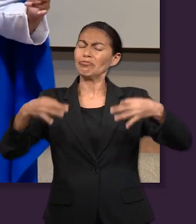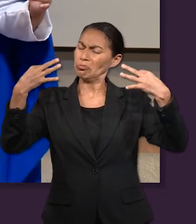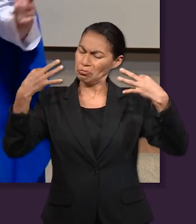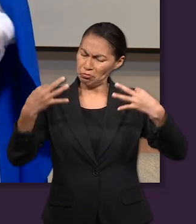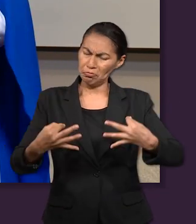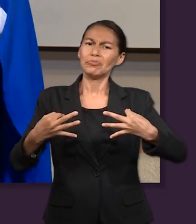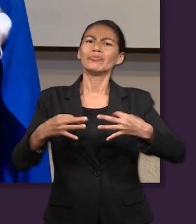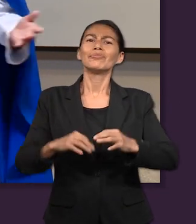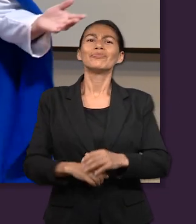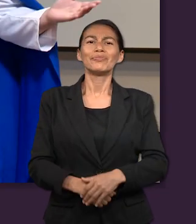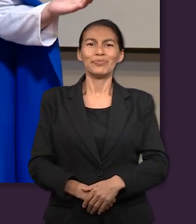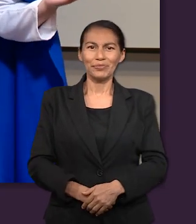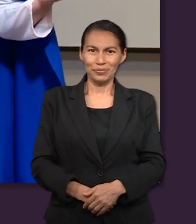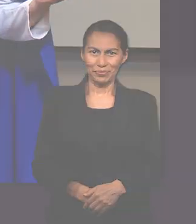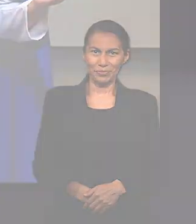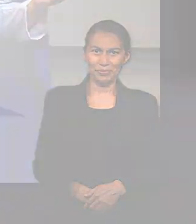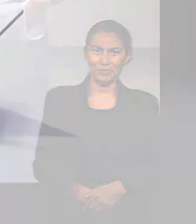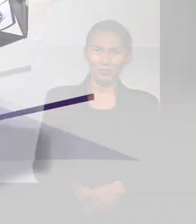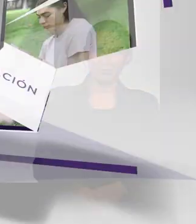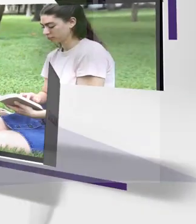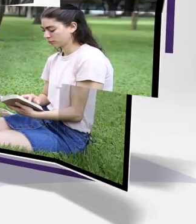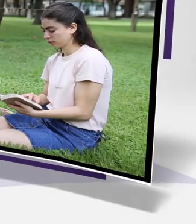multiplicaron en gran manera.